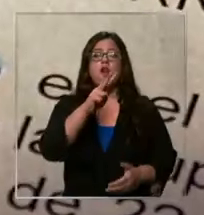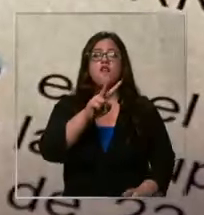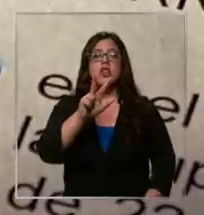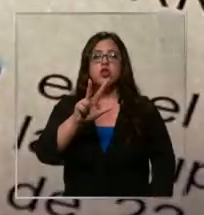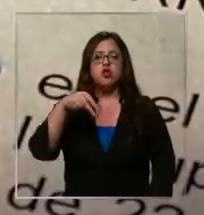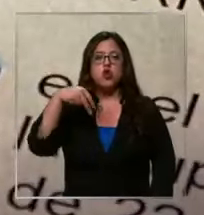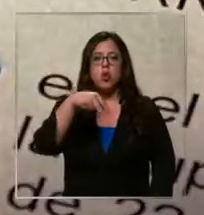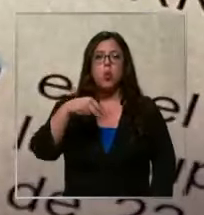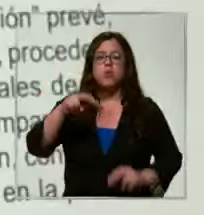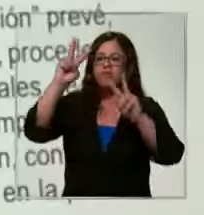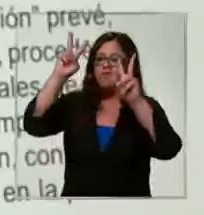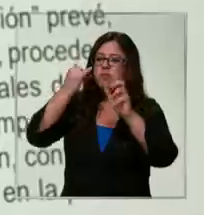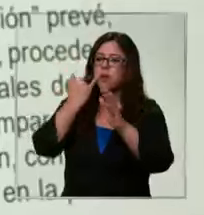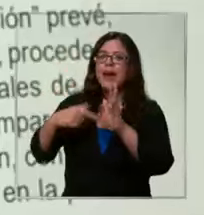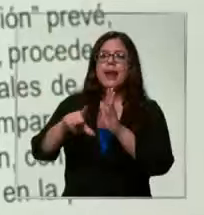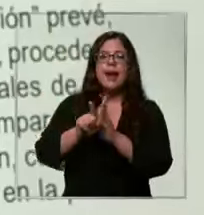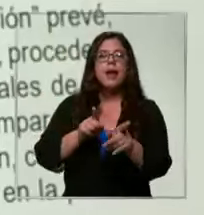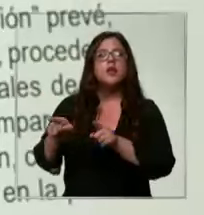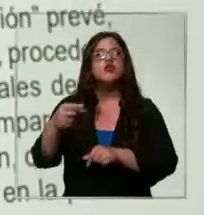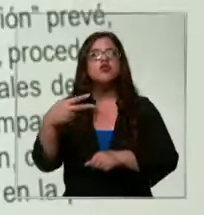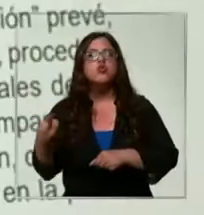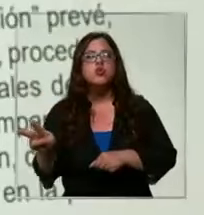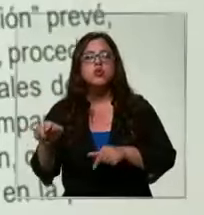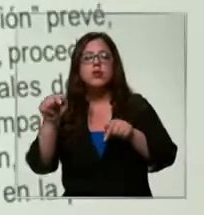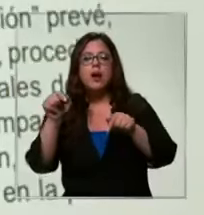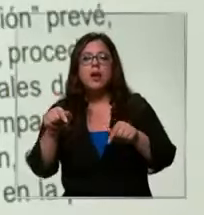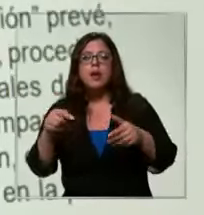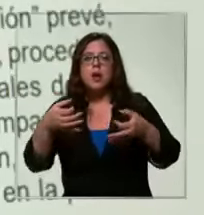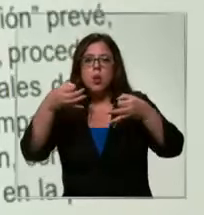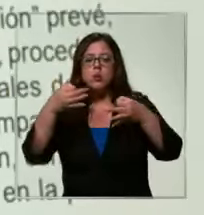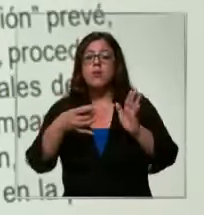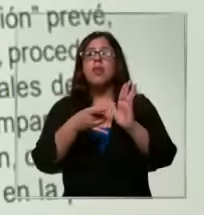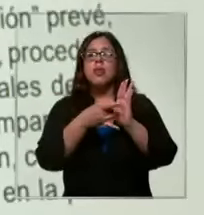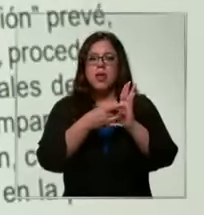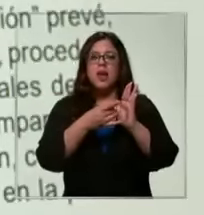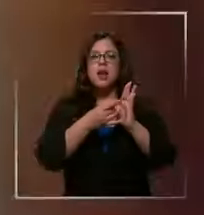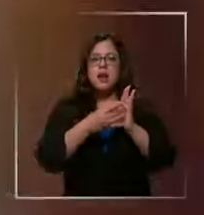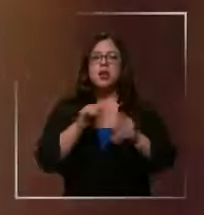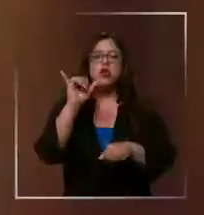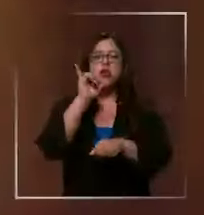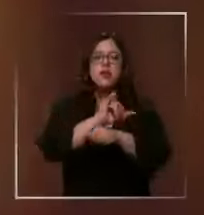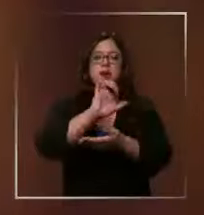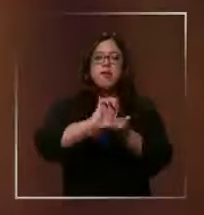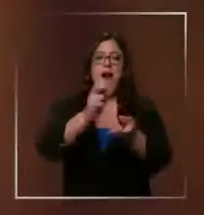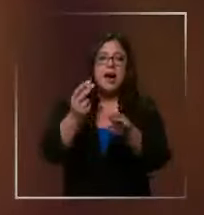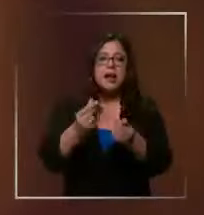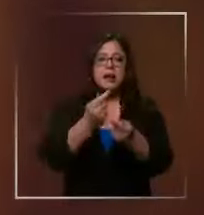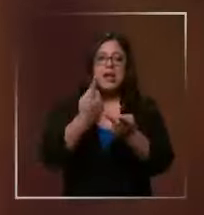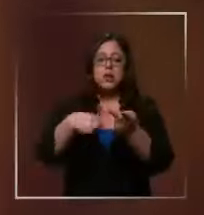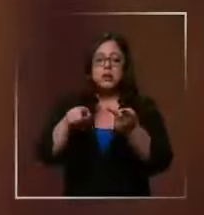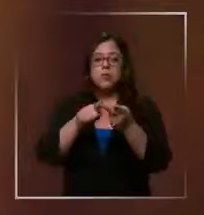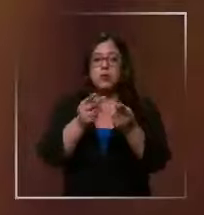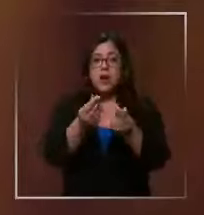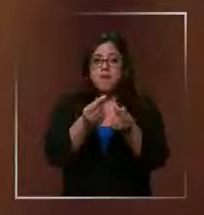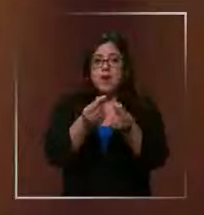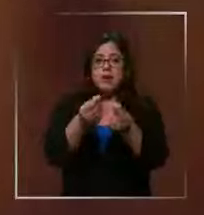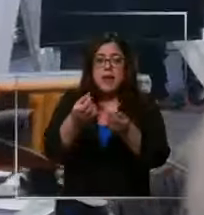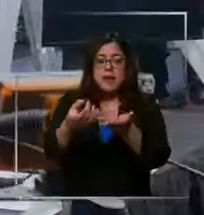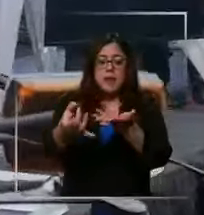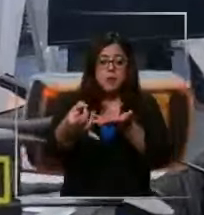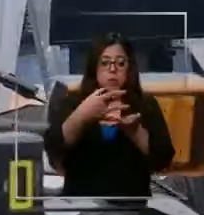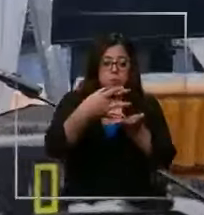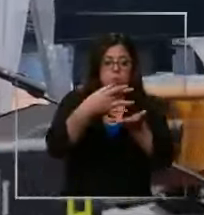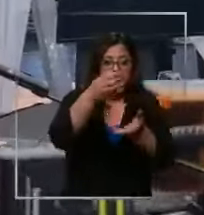Presuntas irregularidades en su gestión estarían configurando delitos de fraude al fisco, malversación de fondos públicos,